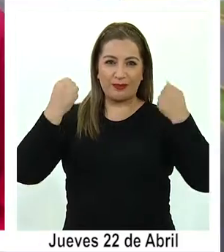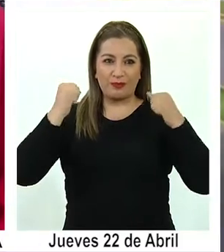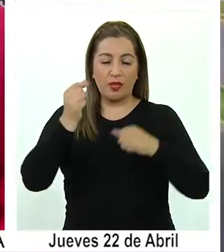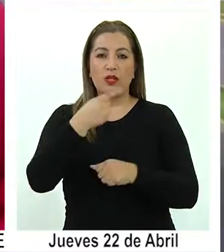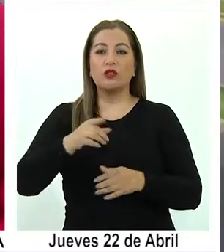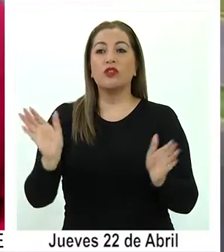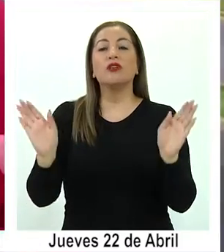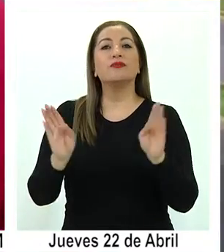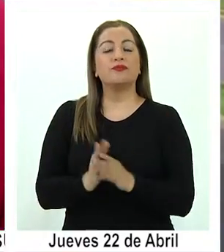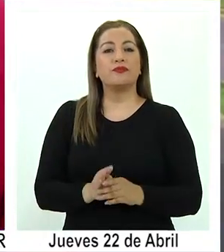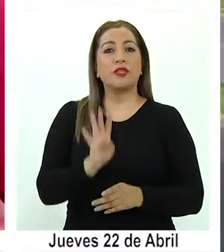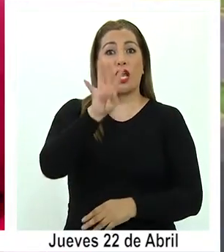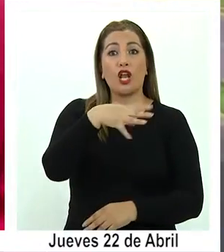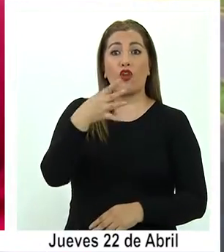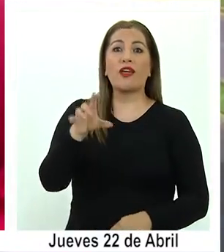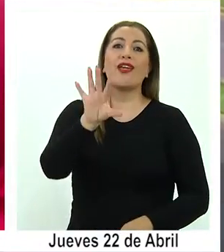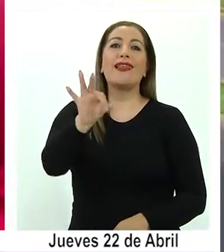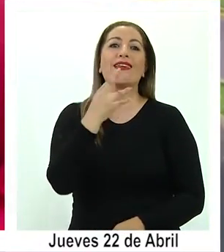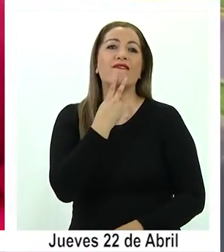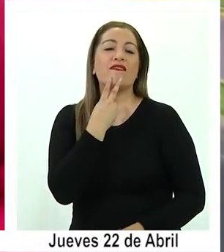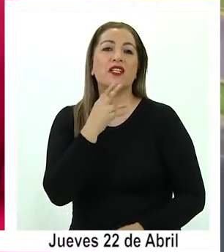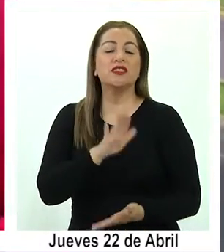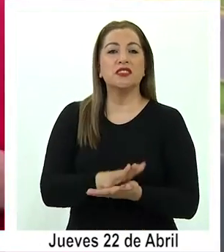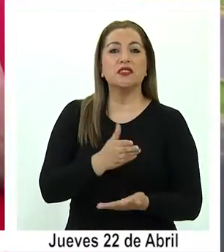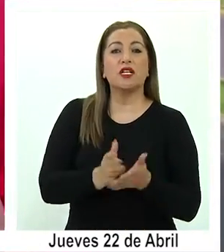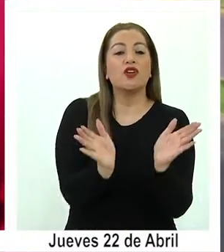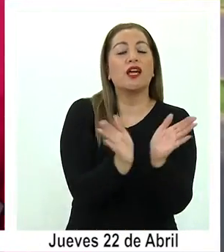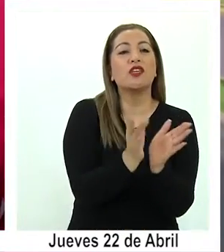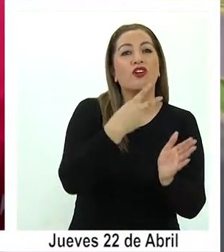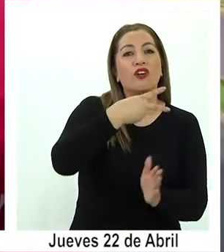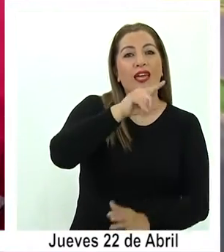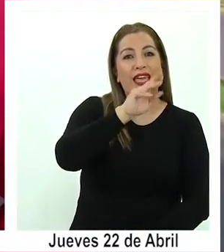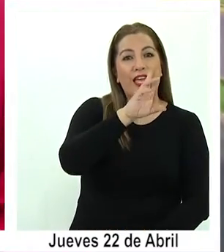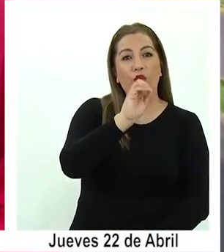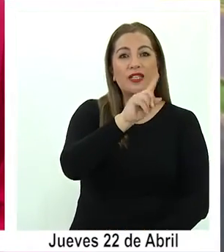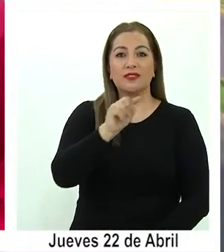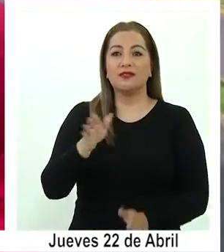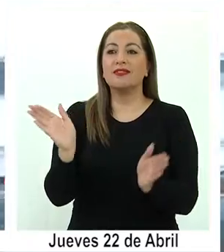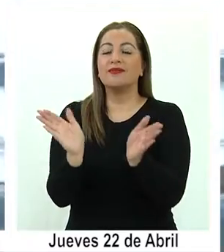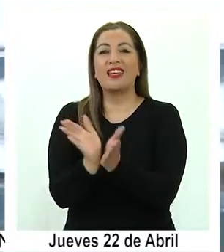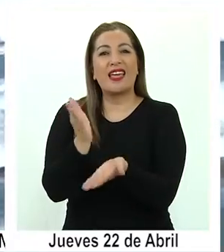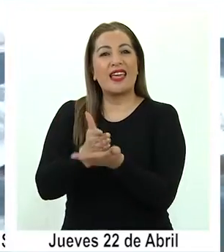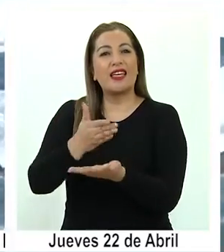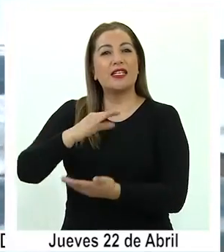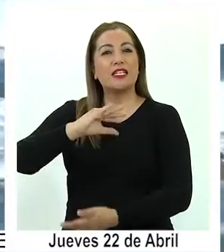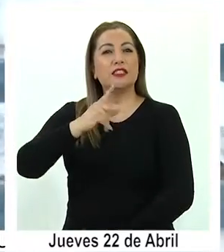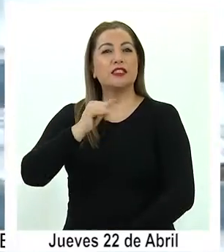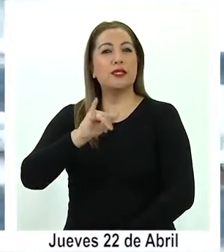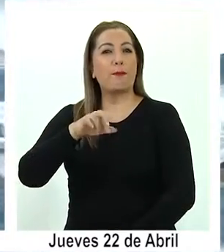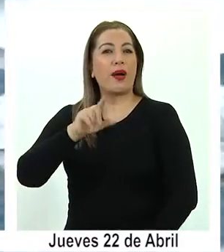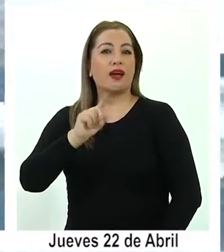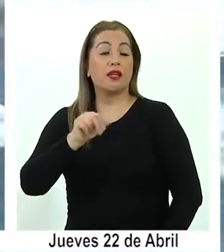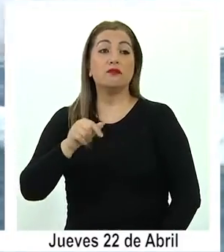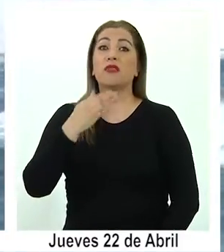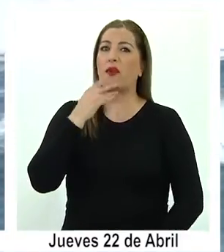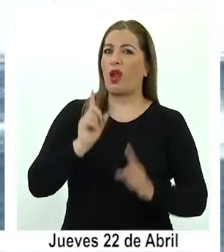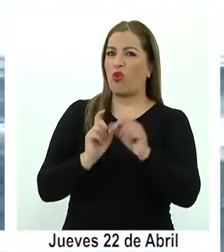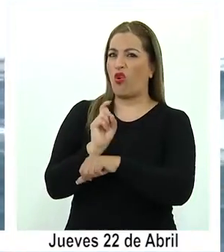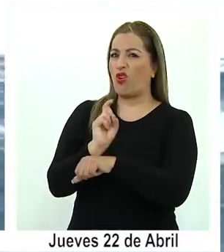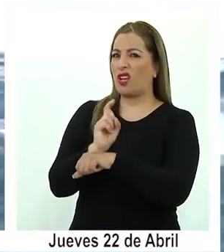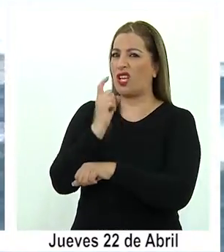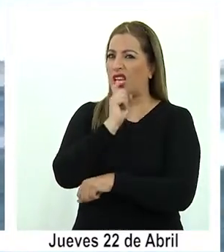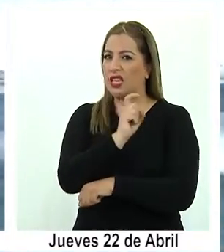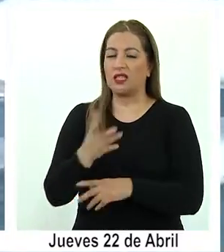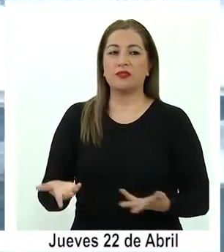Hemos cerrado la franja horaria Eligio y Virzano desde Héroes de la Concepción hasta Chipana. Esta medida no estuvo exenta de